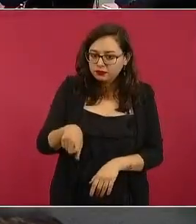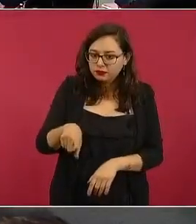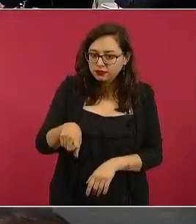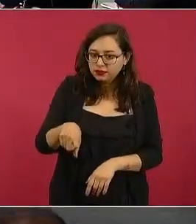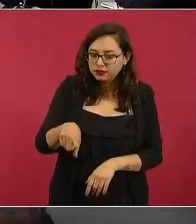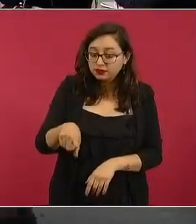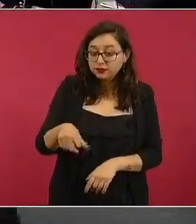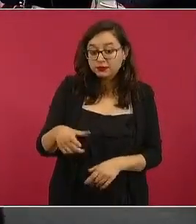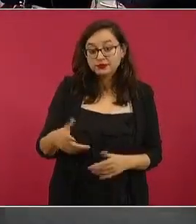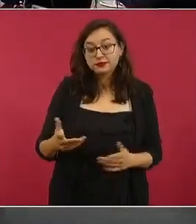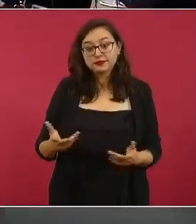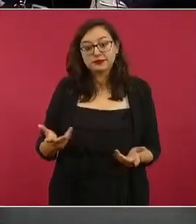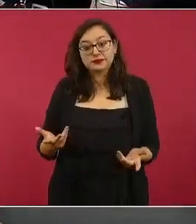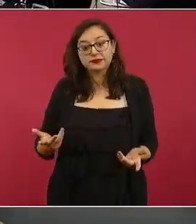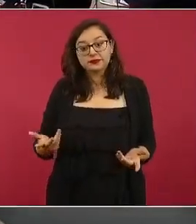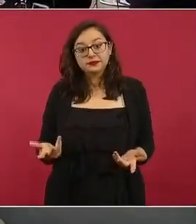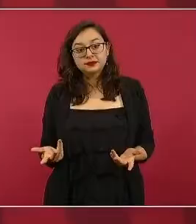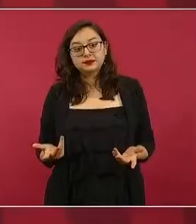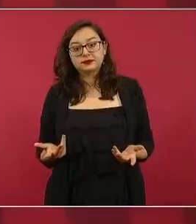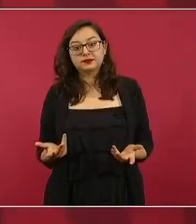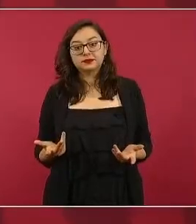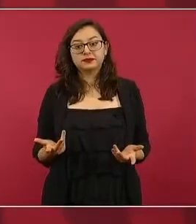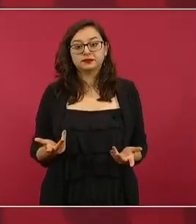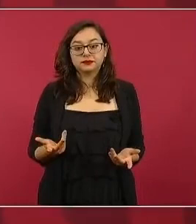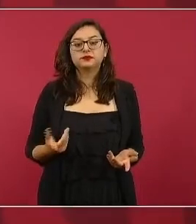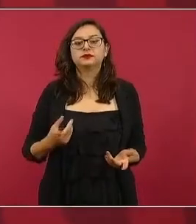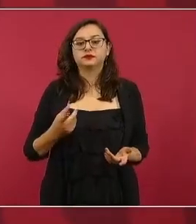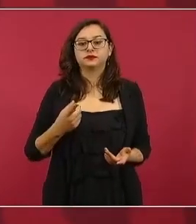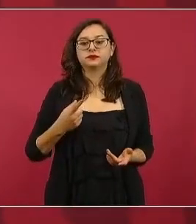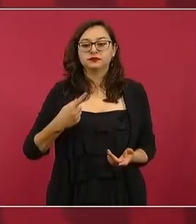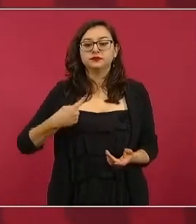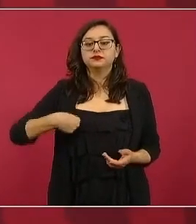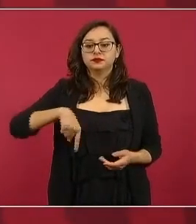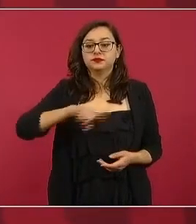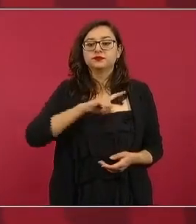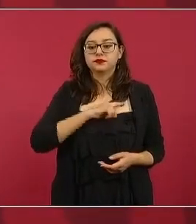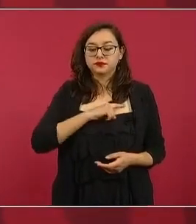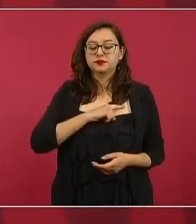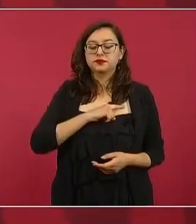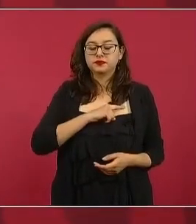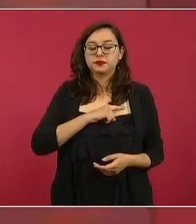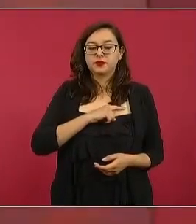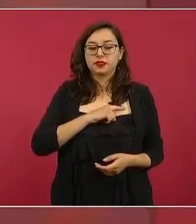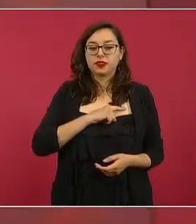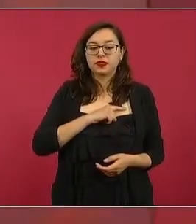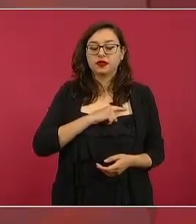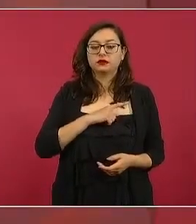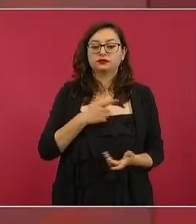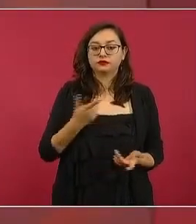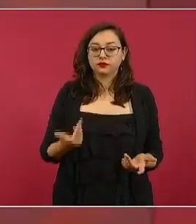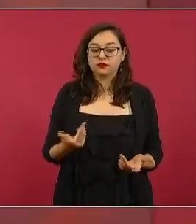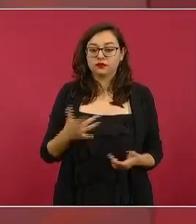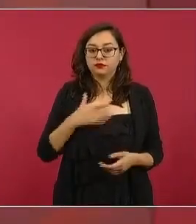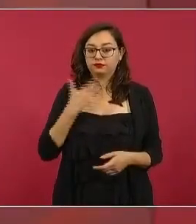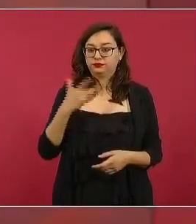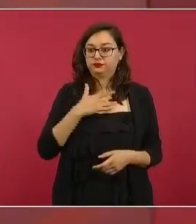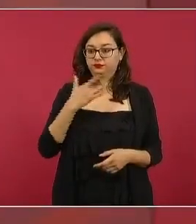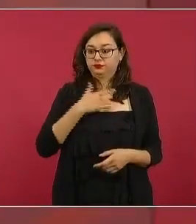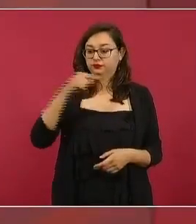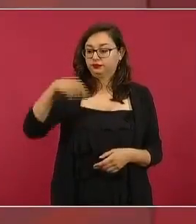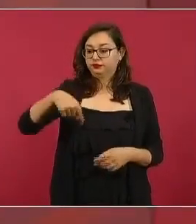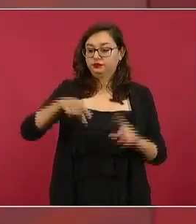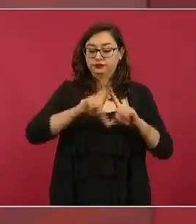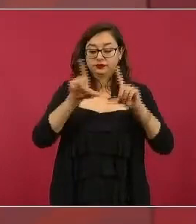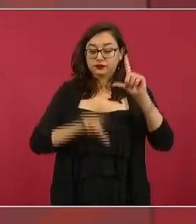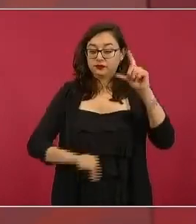entonces nosotros estamos atendiendo lo que consideramos que es el principal problema del